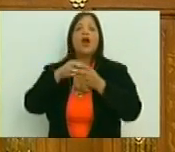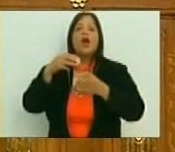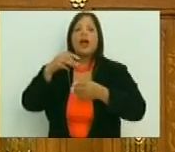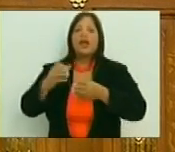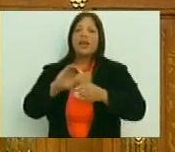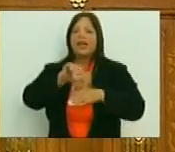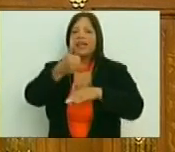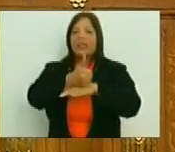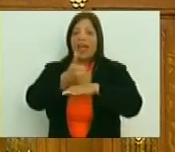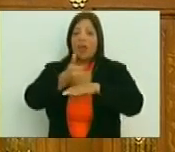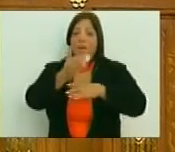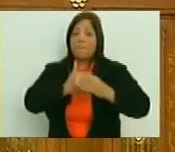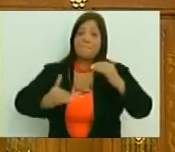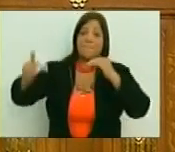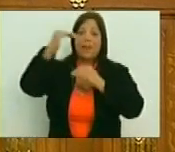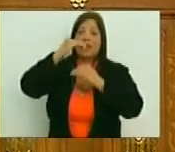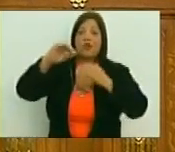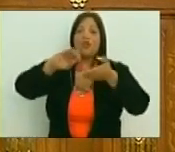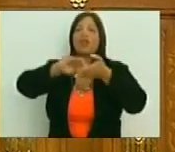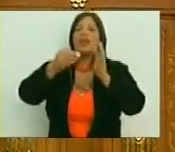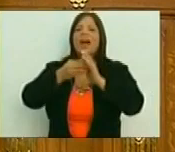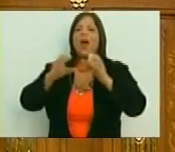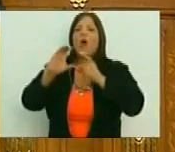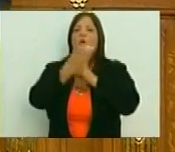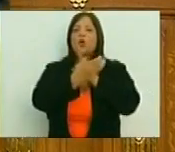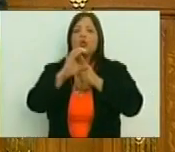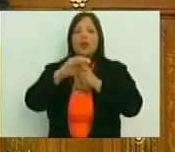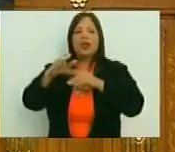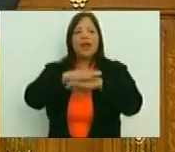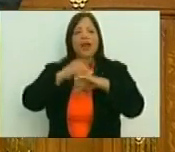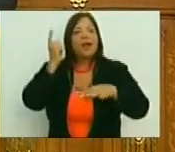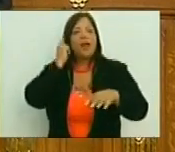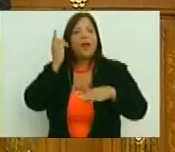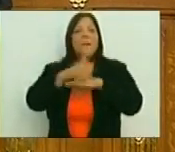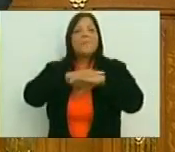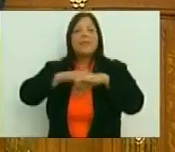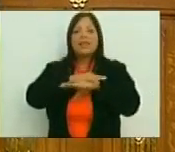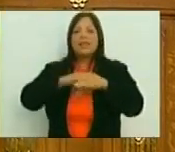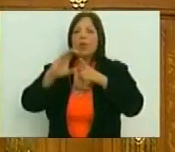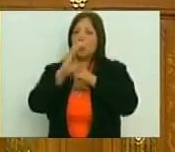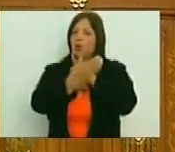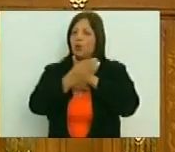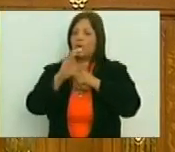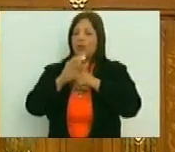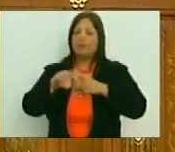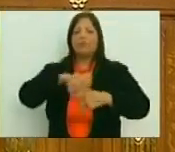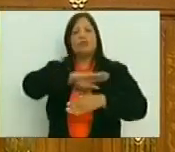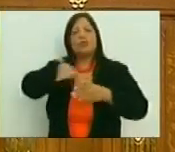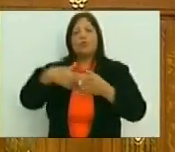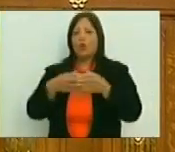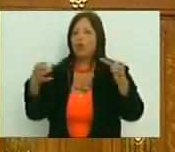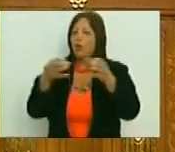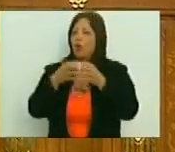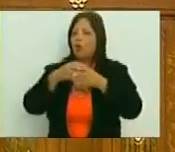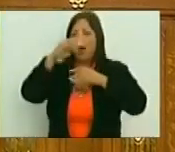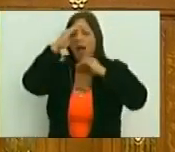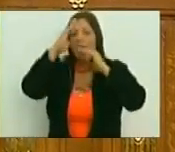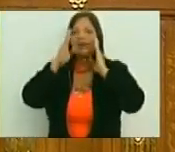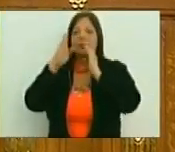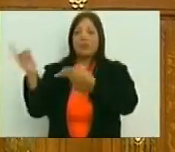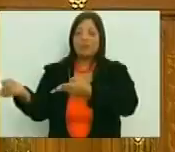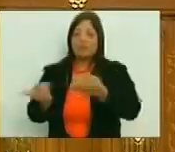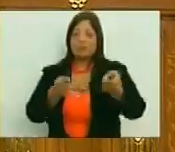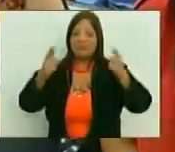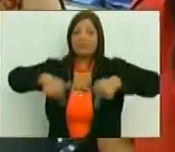Estado Mayor de la Cultura, al igual que a la Ministra Ana Reyes, Ministra de Cultura, y a todas y todos por su atención, estar aquí